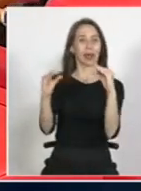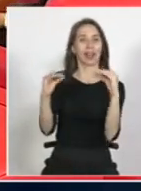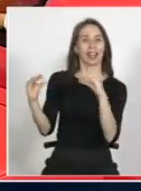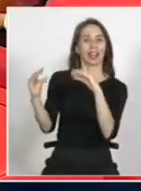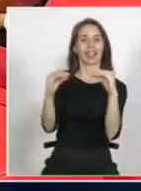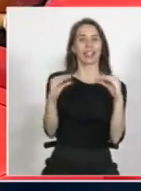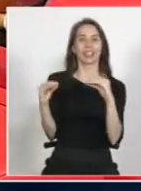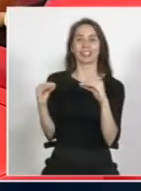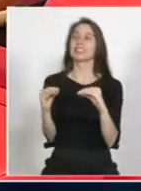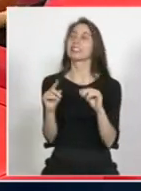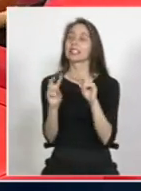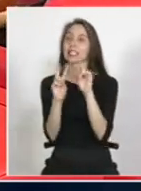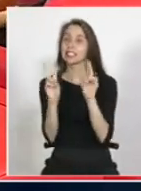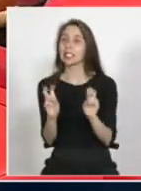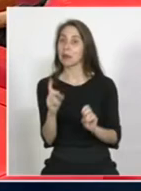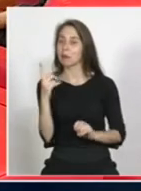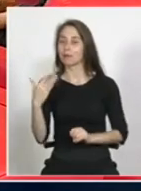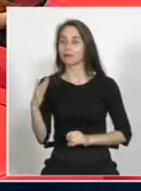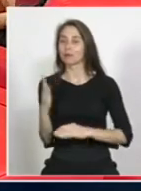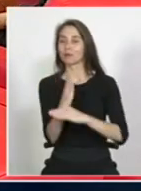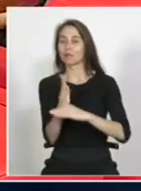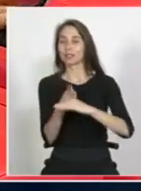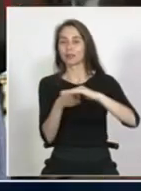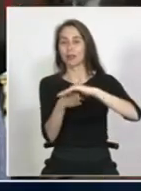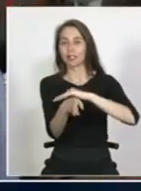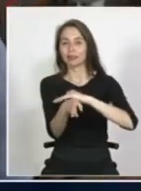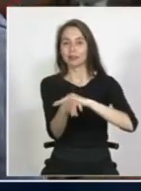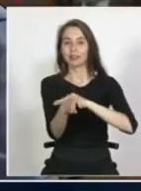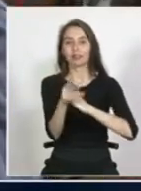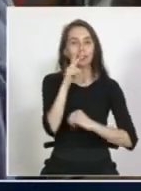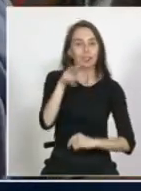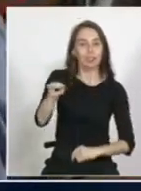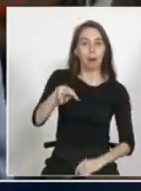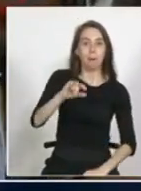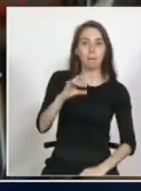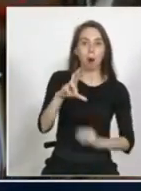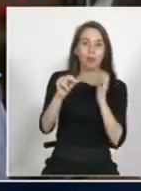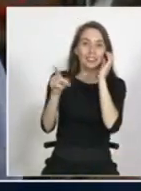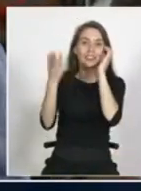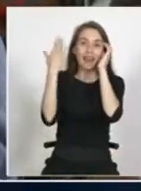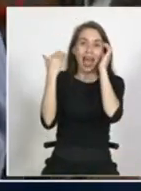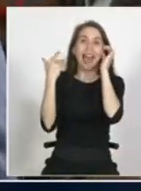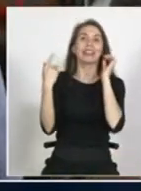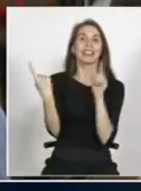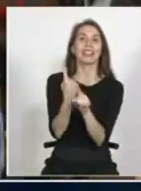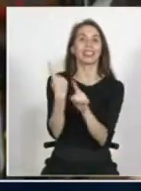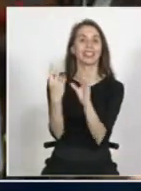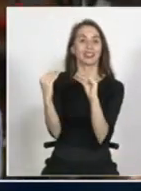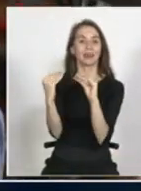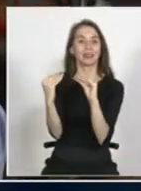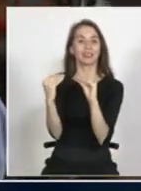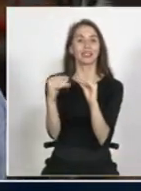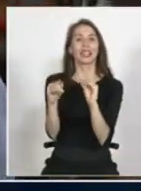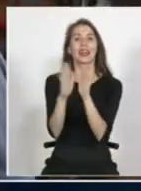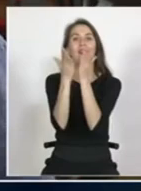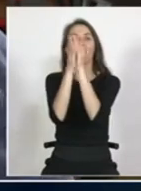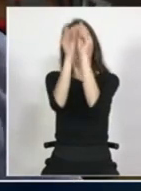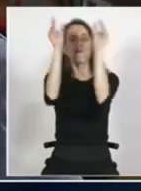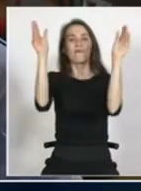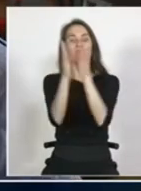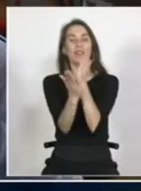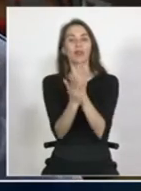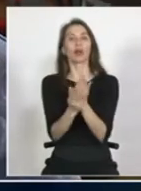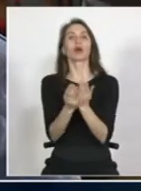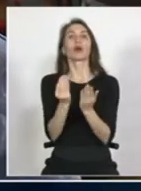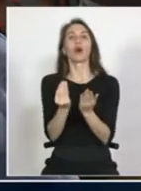el tema del acceso hay un tema que es fundamental y que bueno acá veo a Mauricio Holtz que hemos conversado harto de esto que es acá de la biblioteca tiene que ver con el